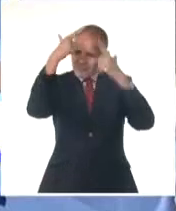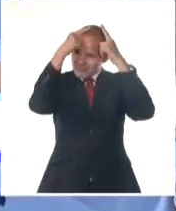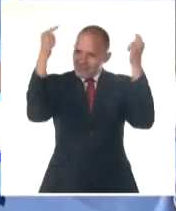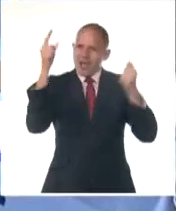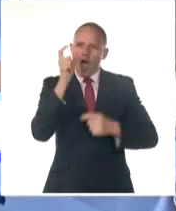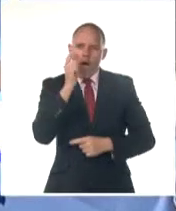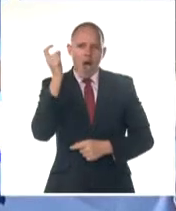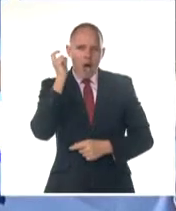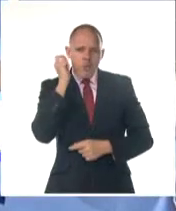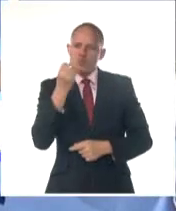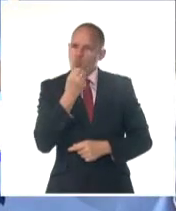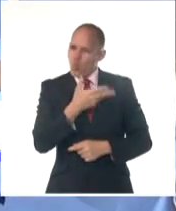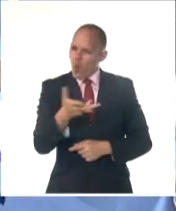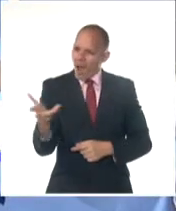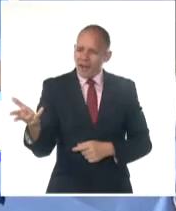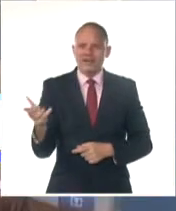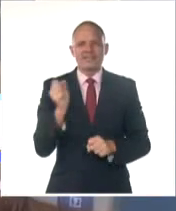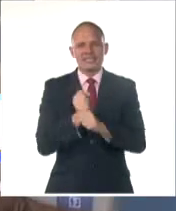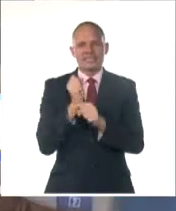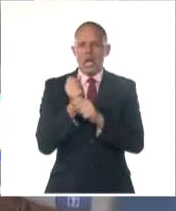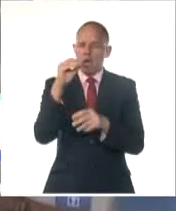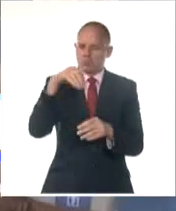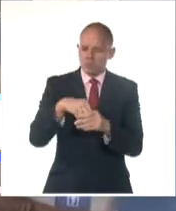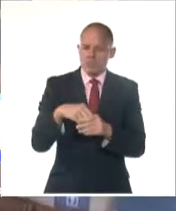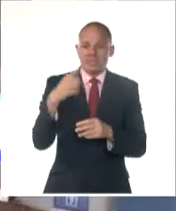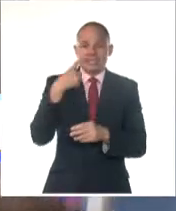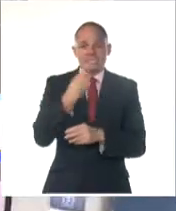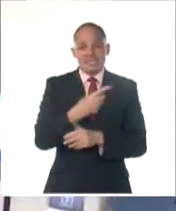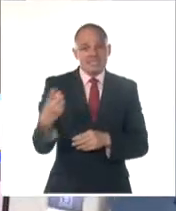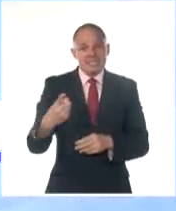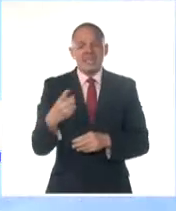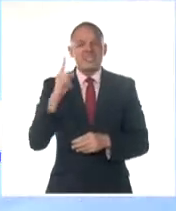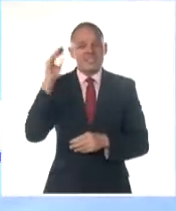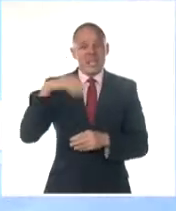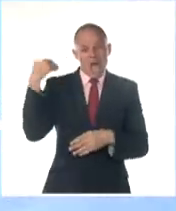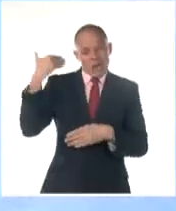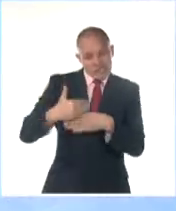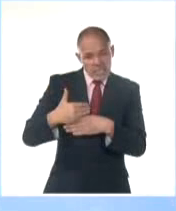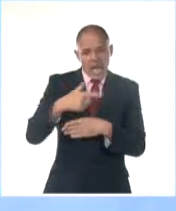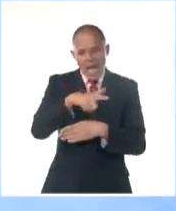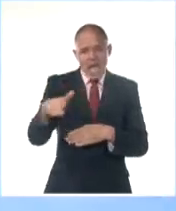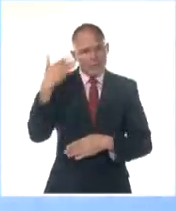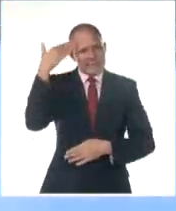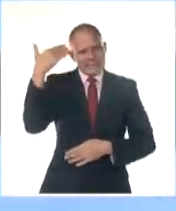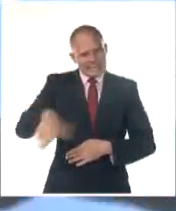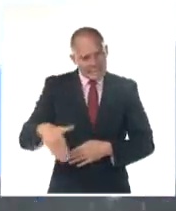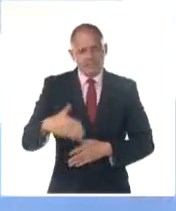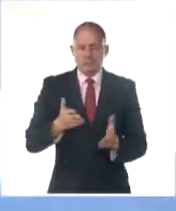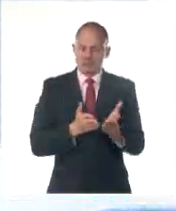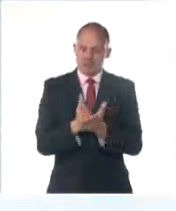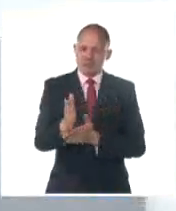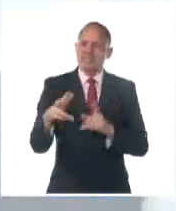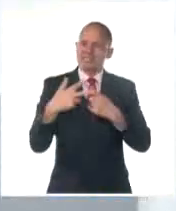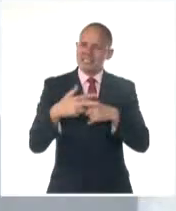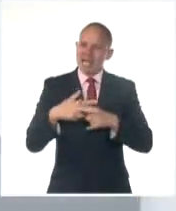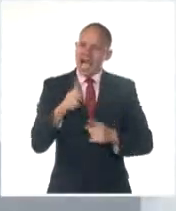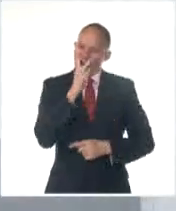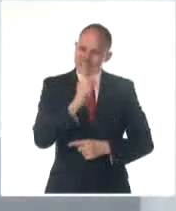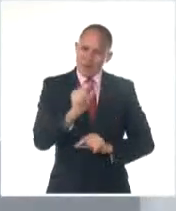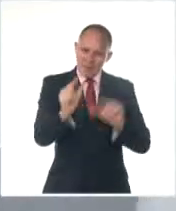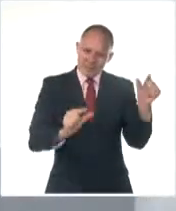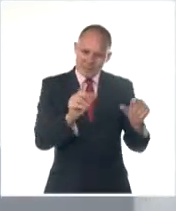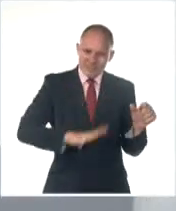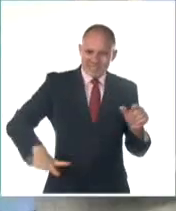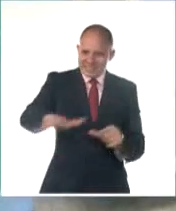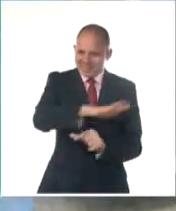nuestras instituciones de salud que saltan por encima del bloqueo para salvar vidas. En este Día Internacional de la Enfermería y